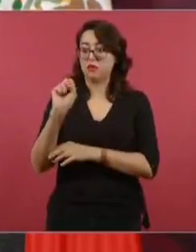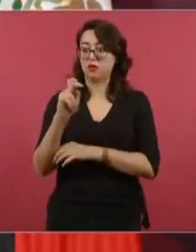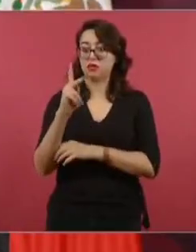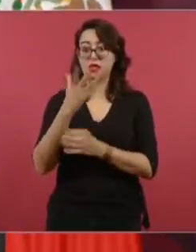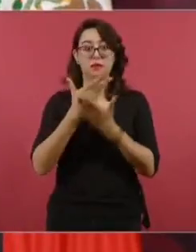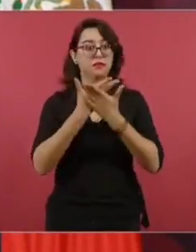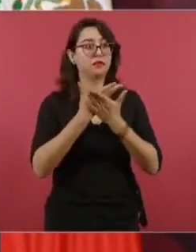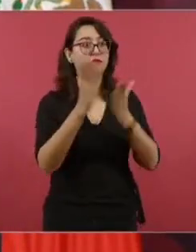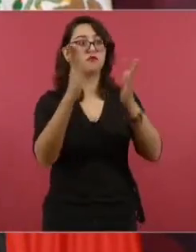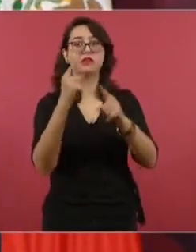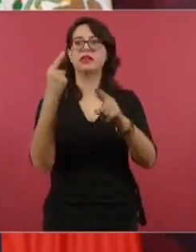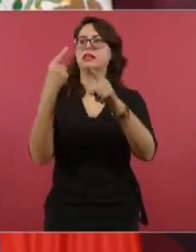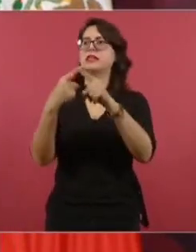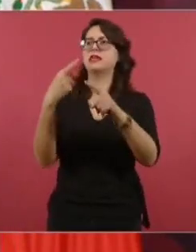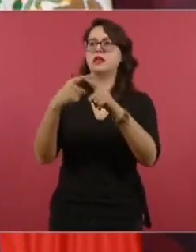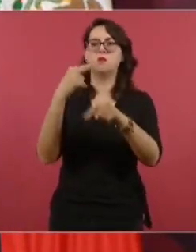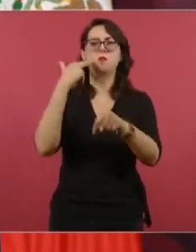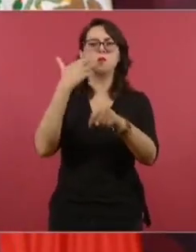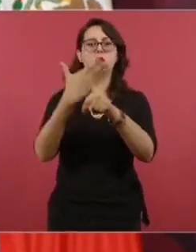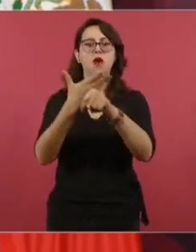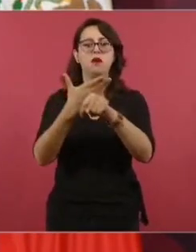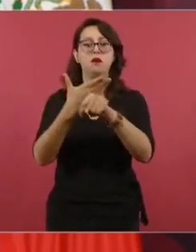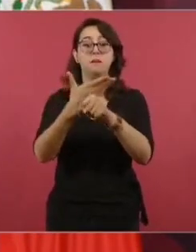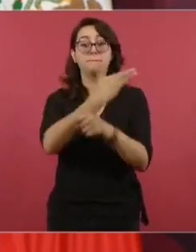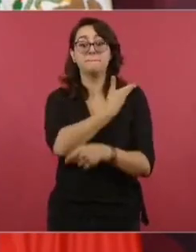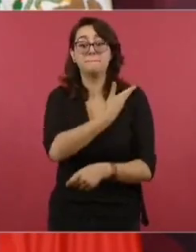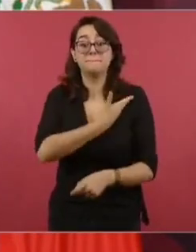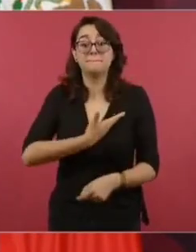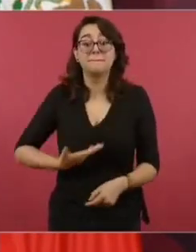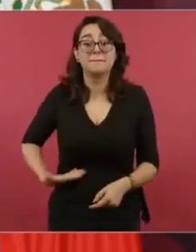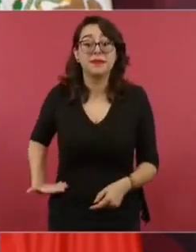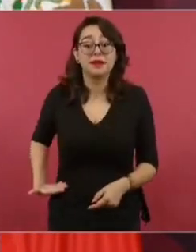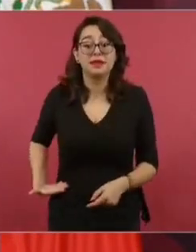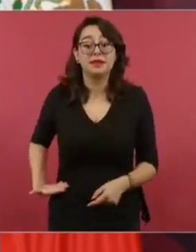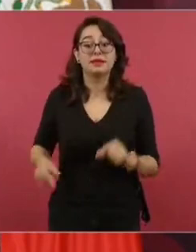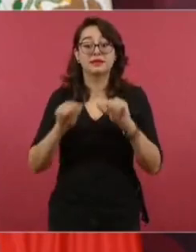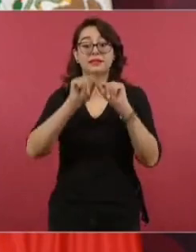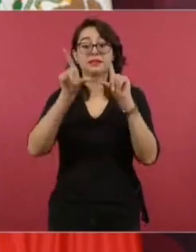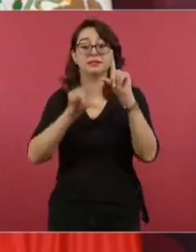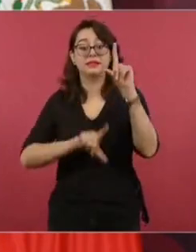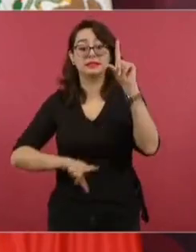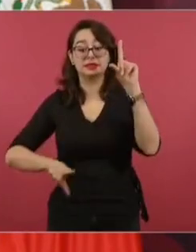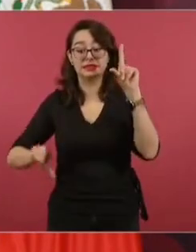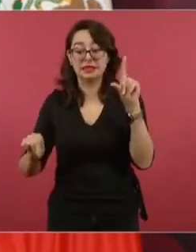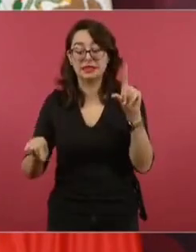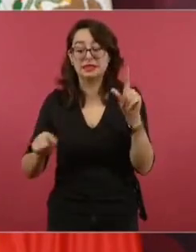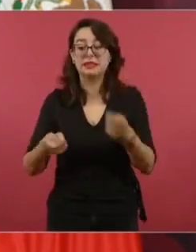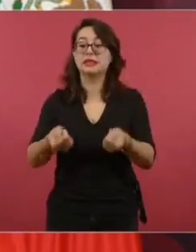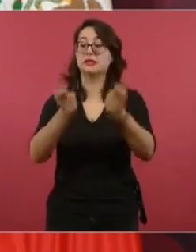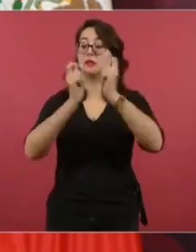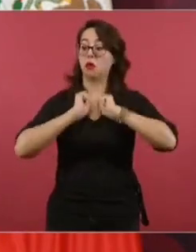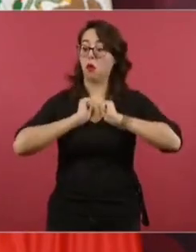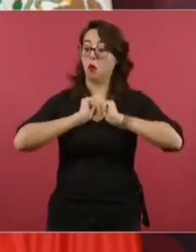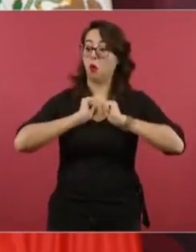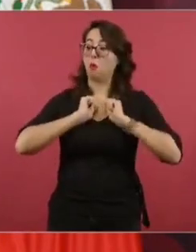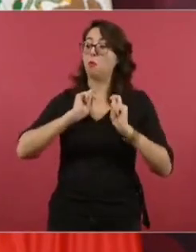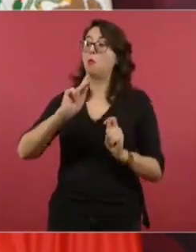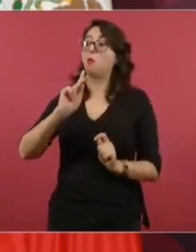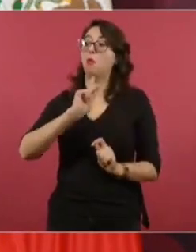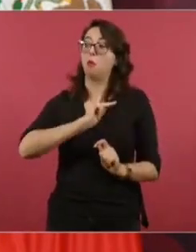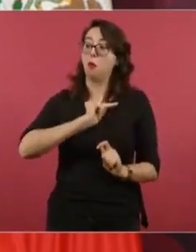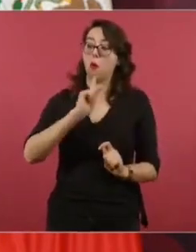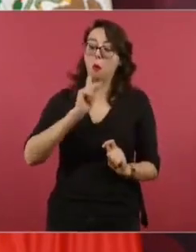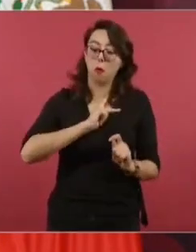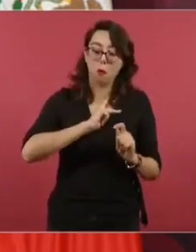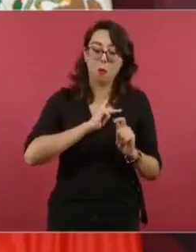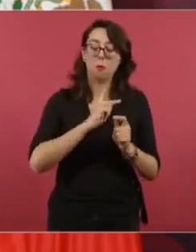Poder Ejecutivo Federal la elaboración, la distribución